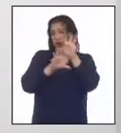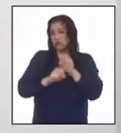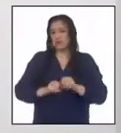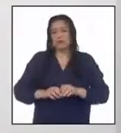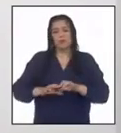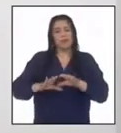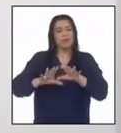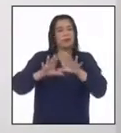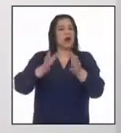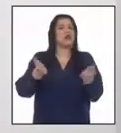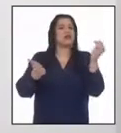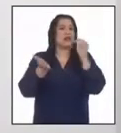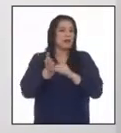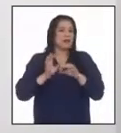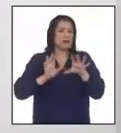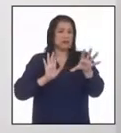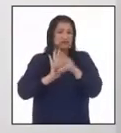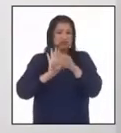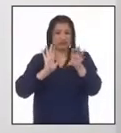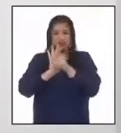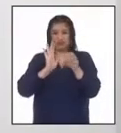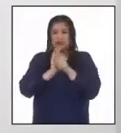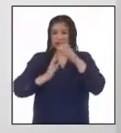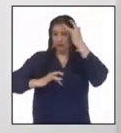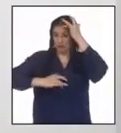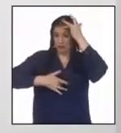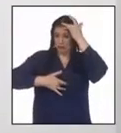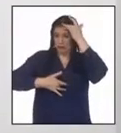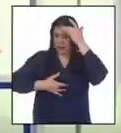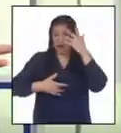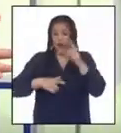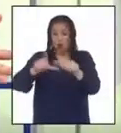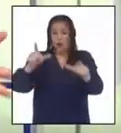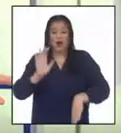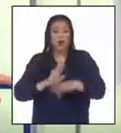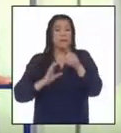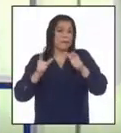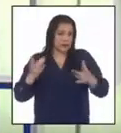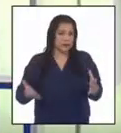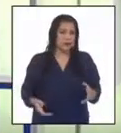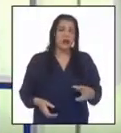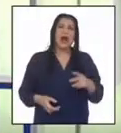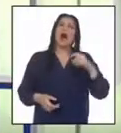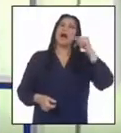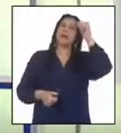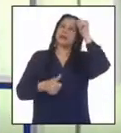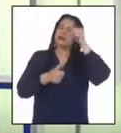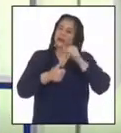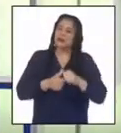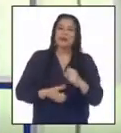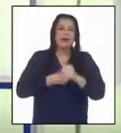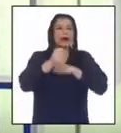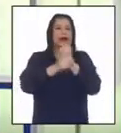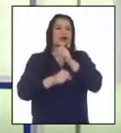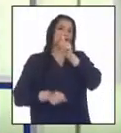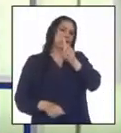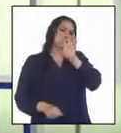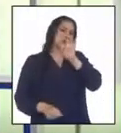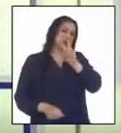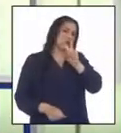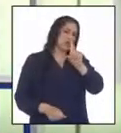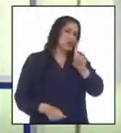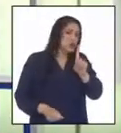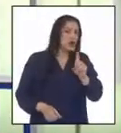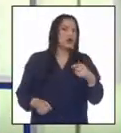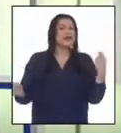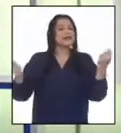expandirán la epidemia en las zonas con mayor densidad poblacional. En este contexto, recordemos que en 1921 se